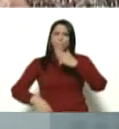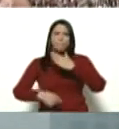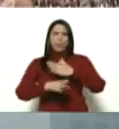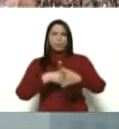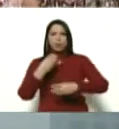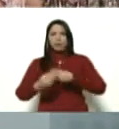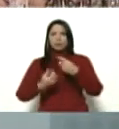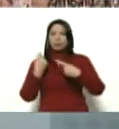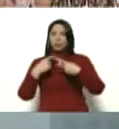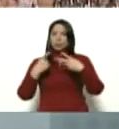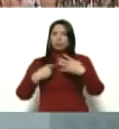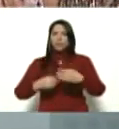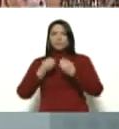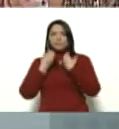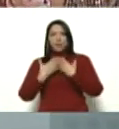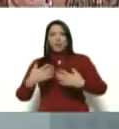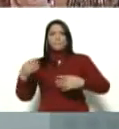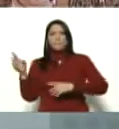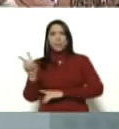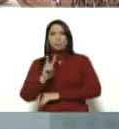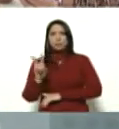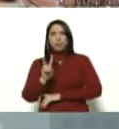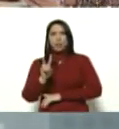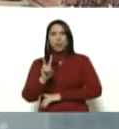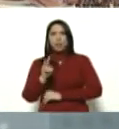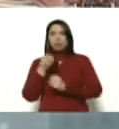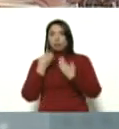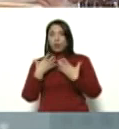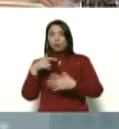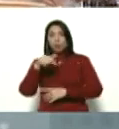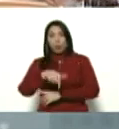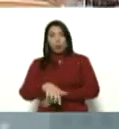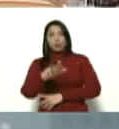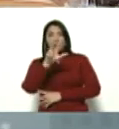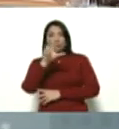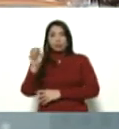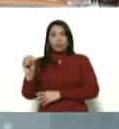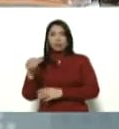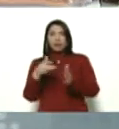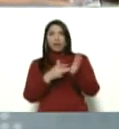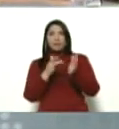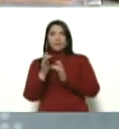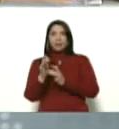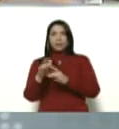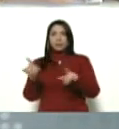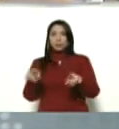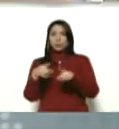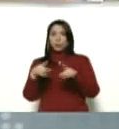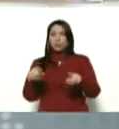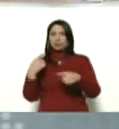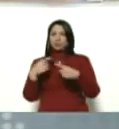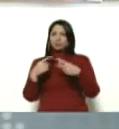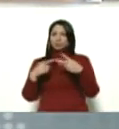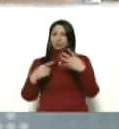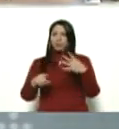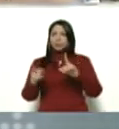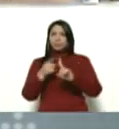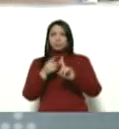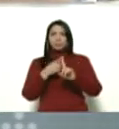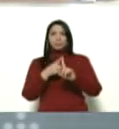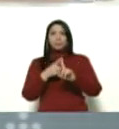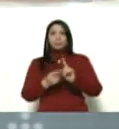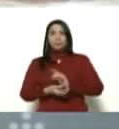las cosas bien, Venezuela. Bueno, hoy, 30 de abril, se conmemoran muchas cosas, en primer lugar,